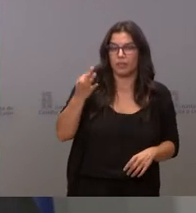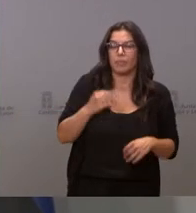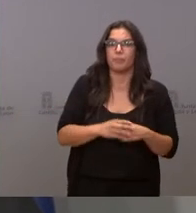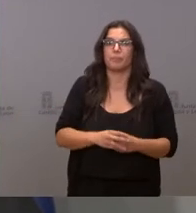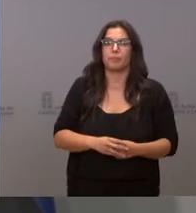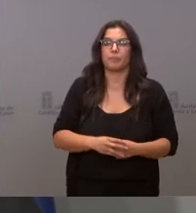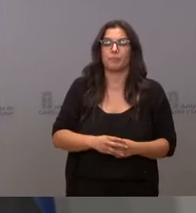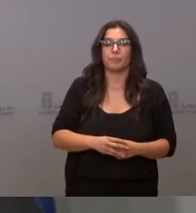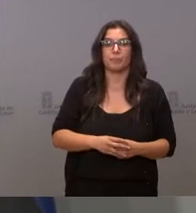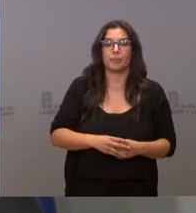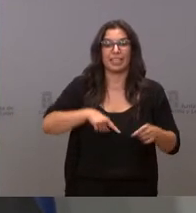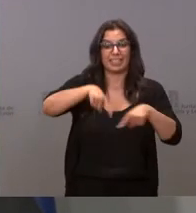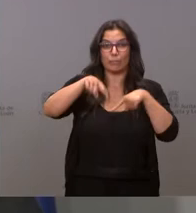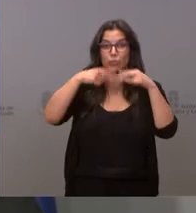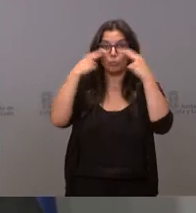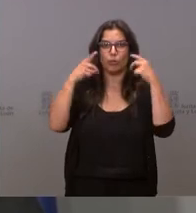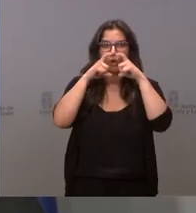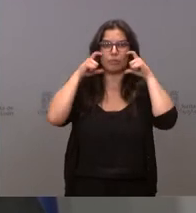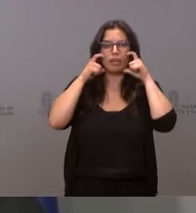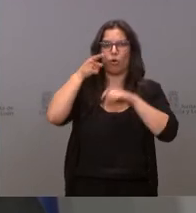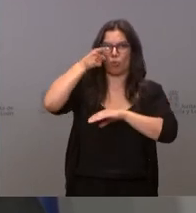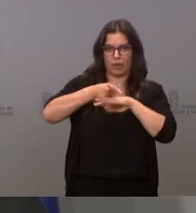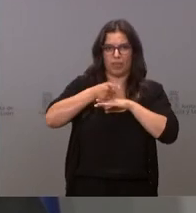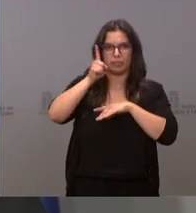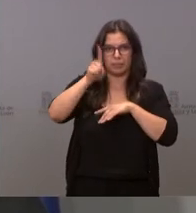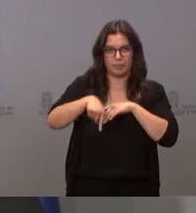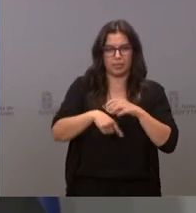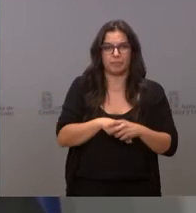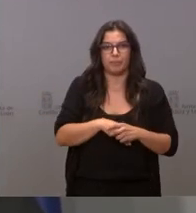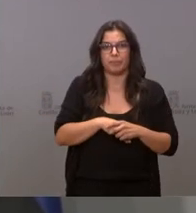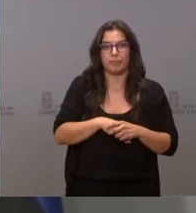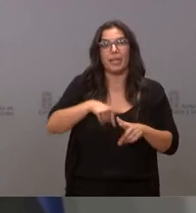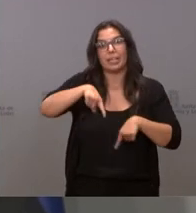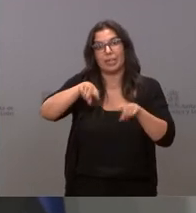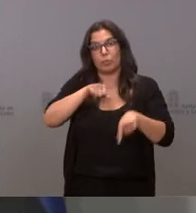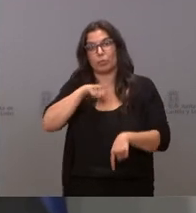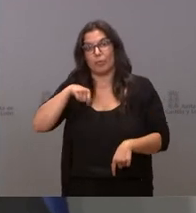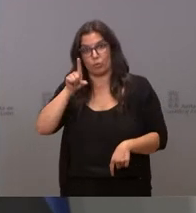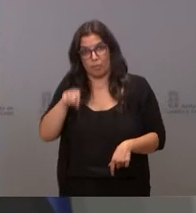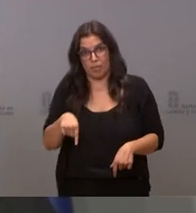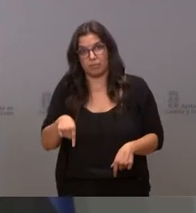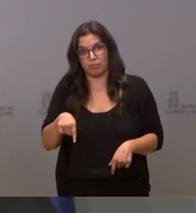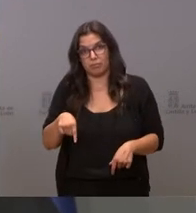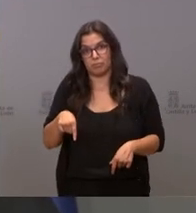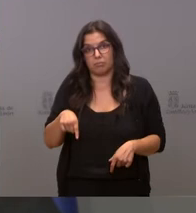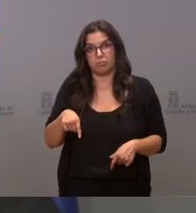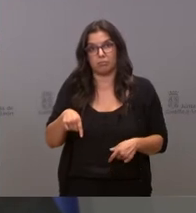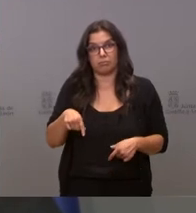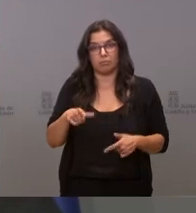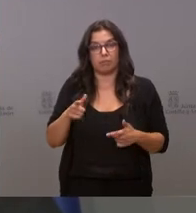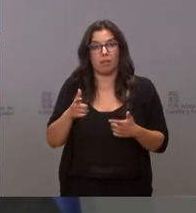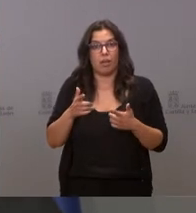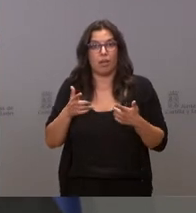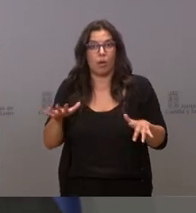en todo tipo de transporte público. En los transportes privados también, independientemente de que uno sea cargo